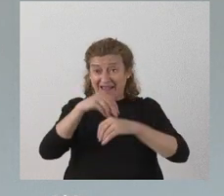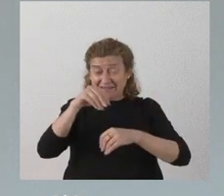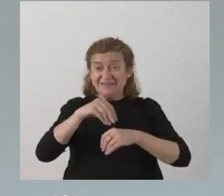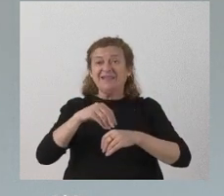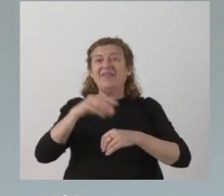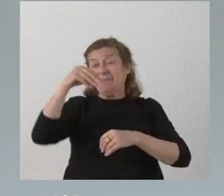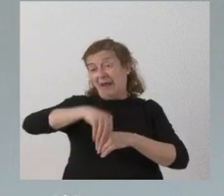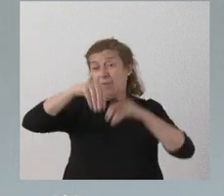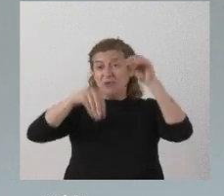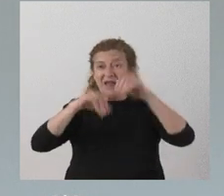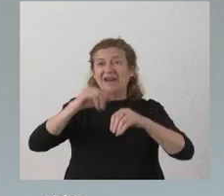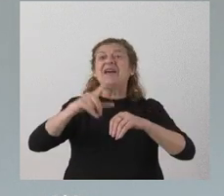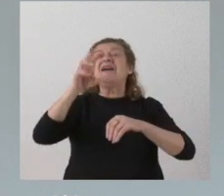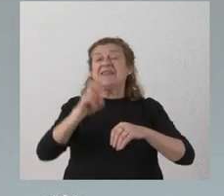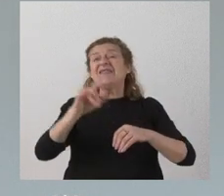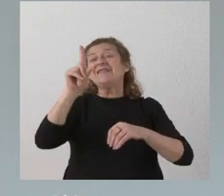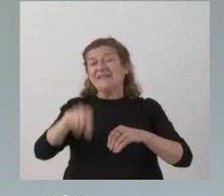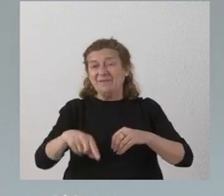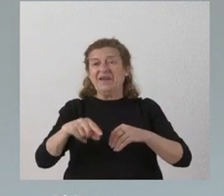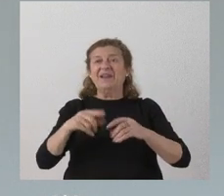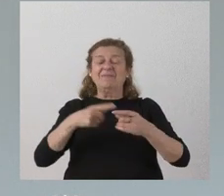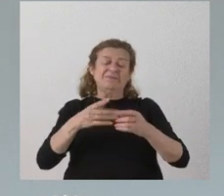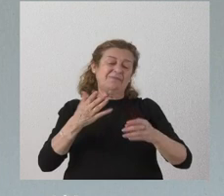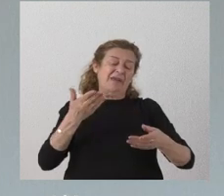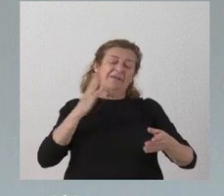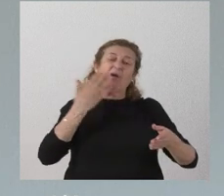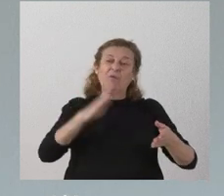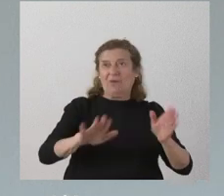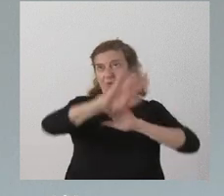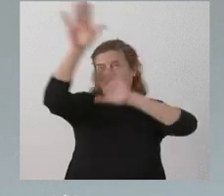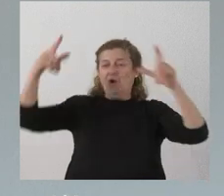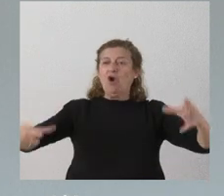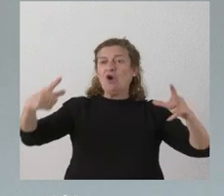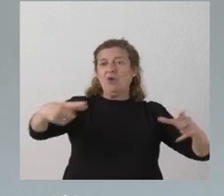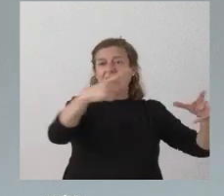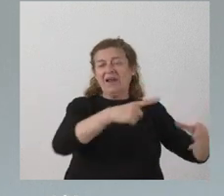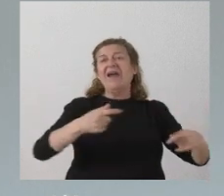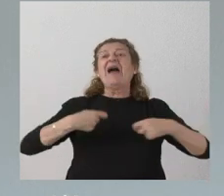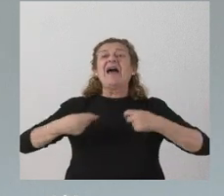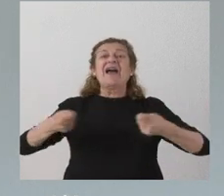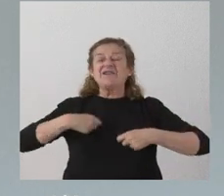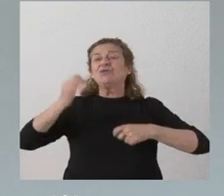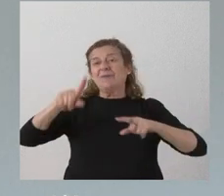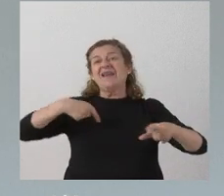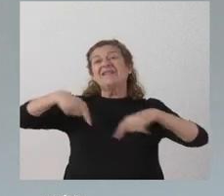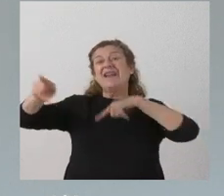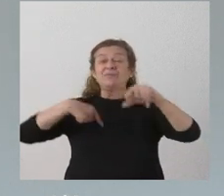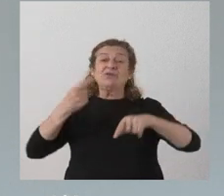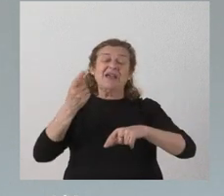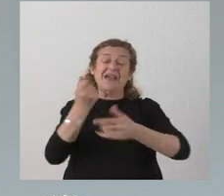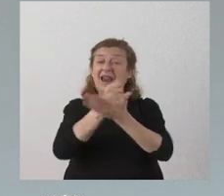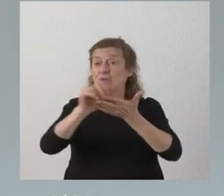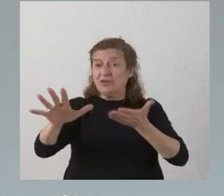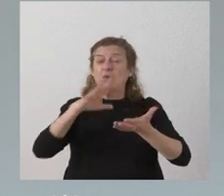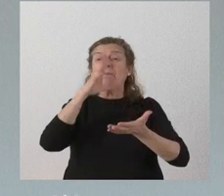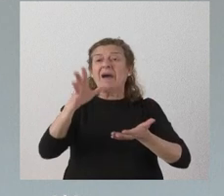votación y el coste derivado del acondicionamiento de los locales así como el coste del transporte gratuito para